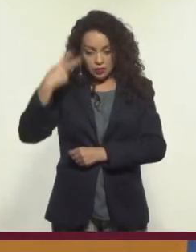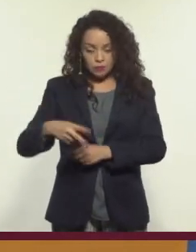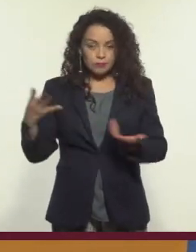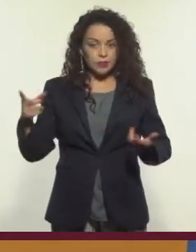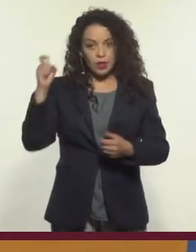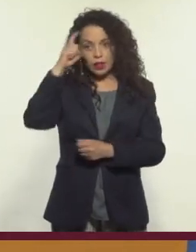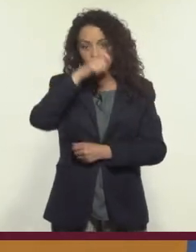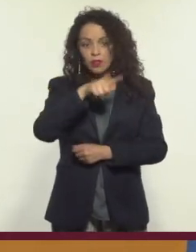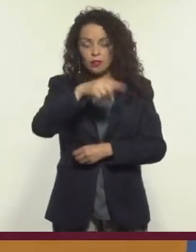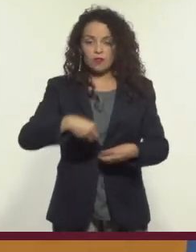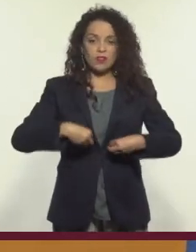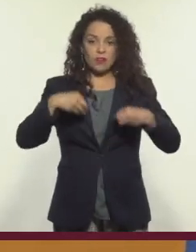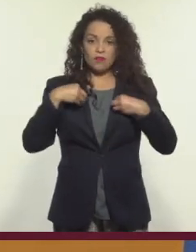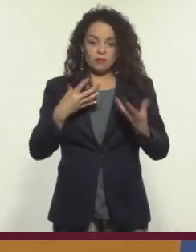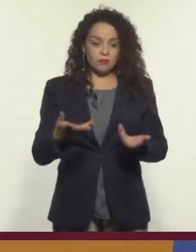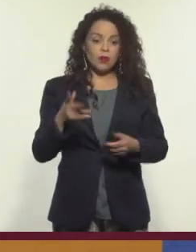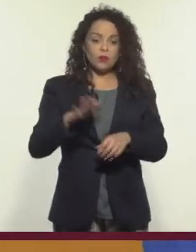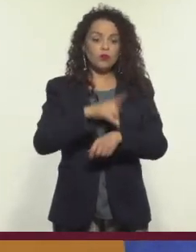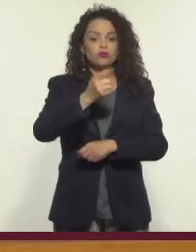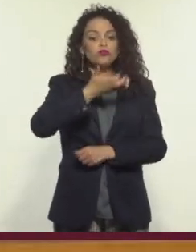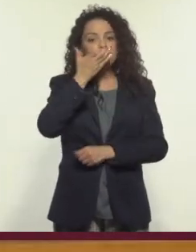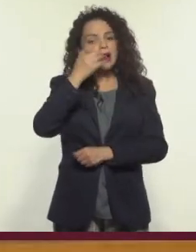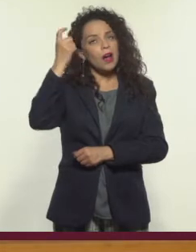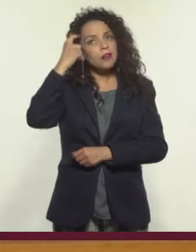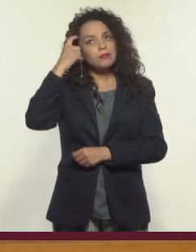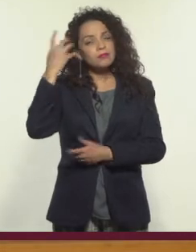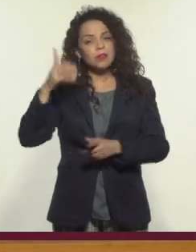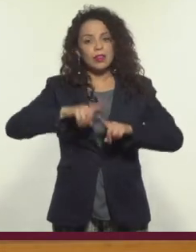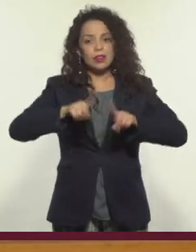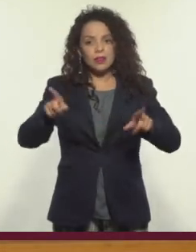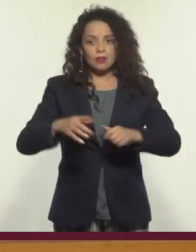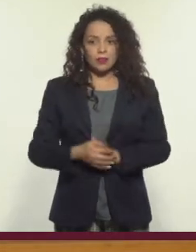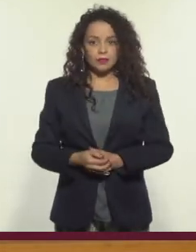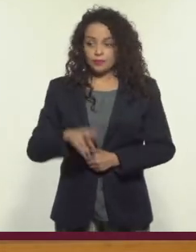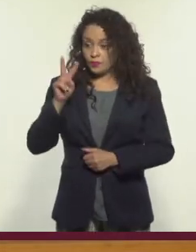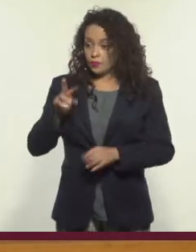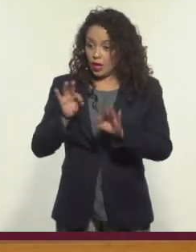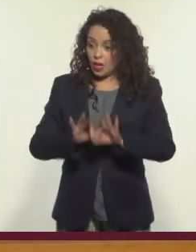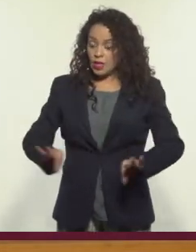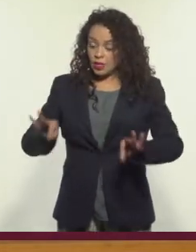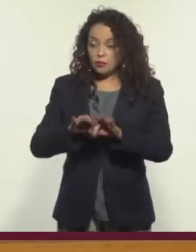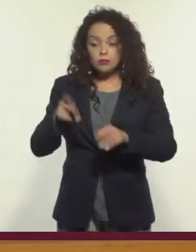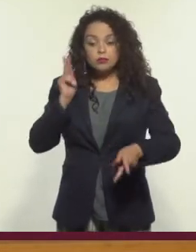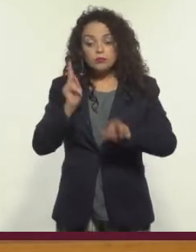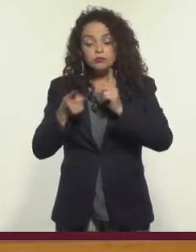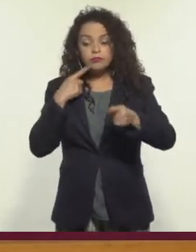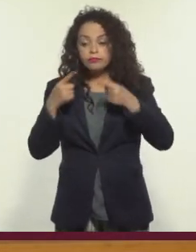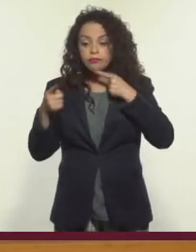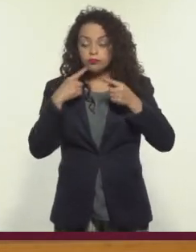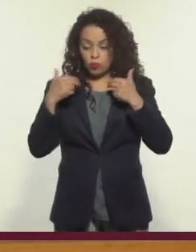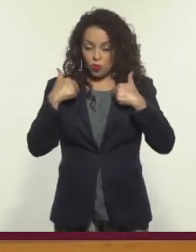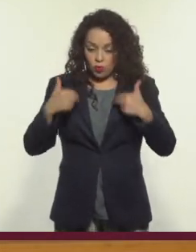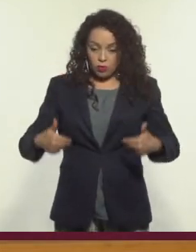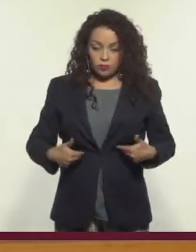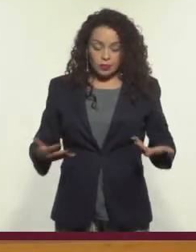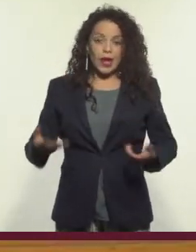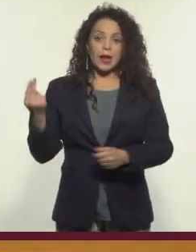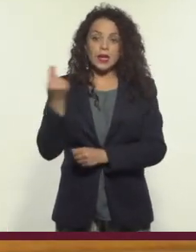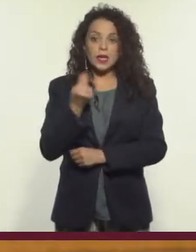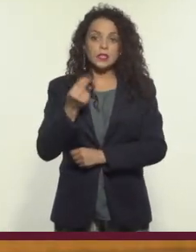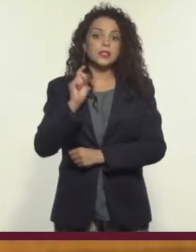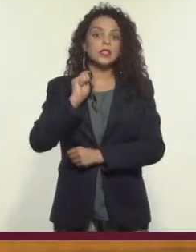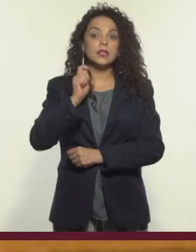estereotipos que dificultan su estadía. Y como hemos visto que el diálogo es una parte muy importante de la comunicación humana,